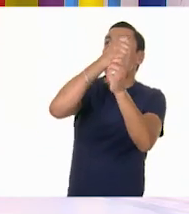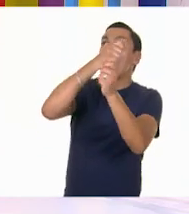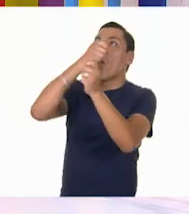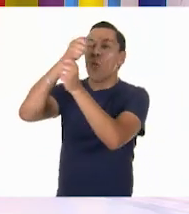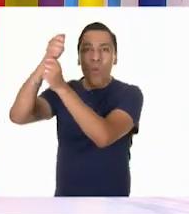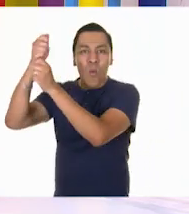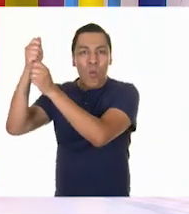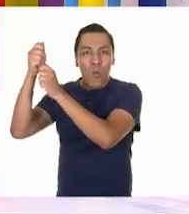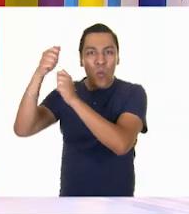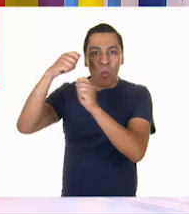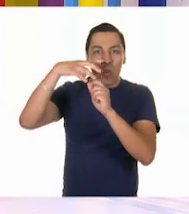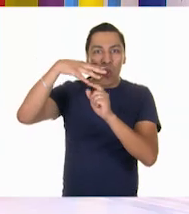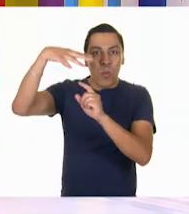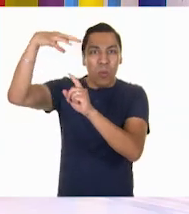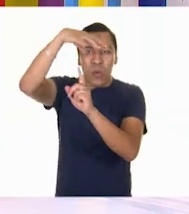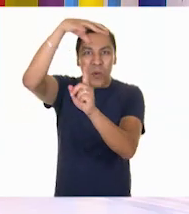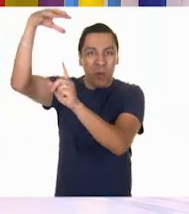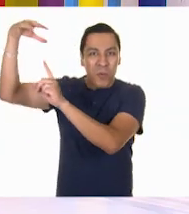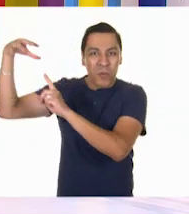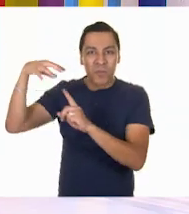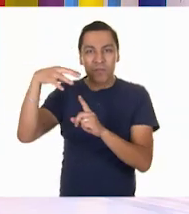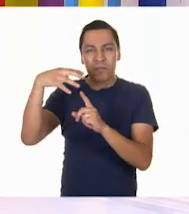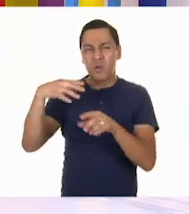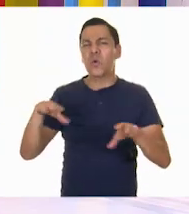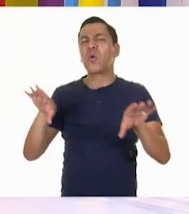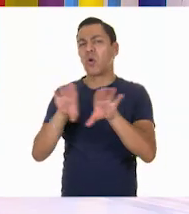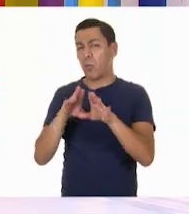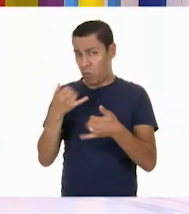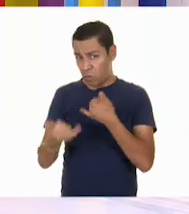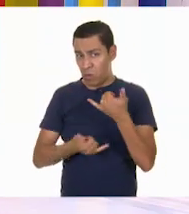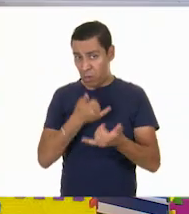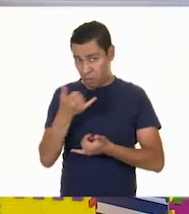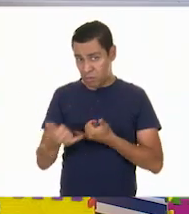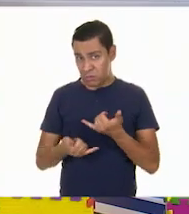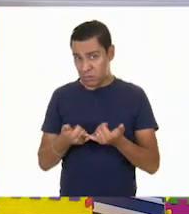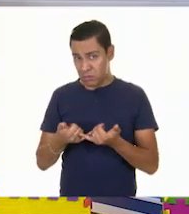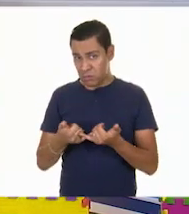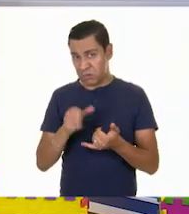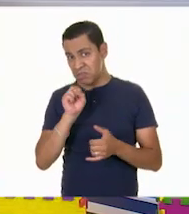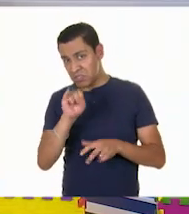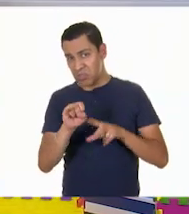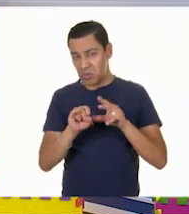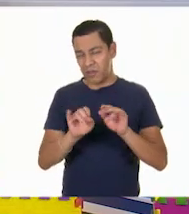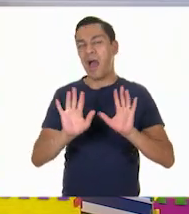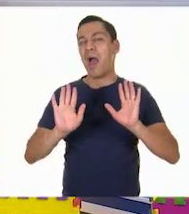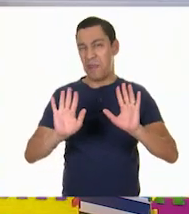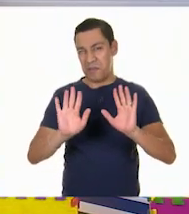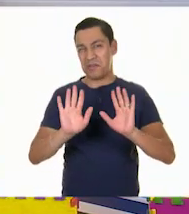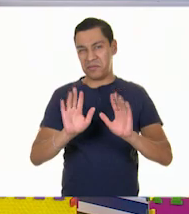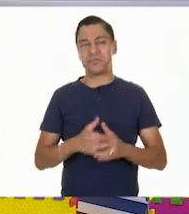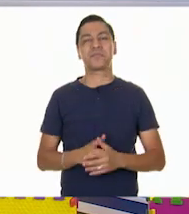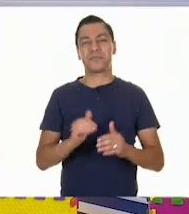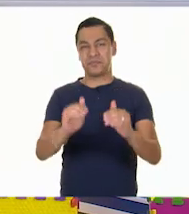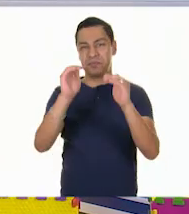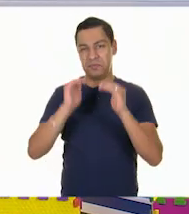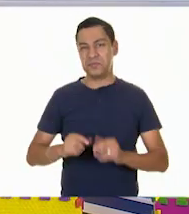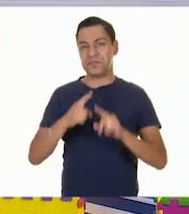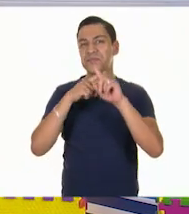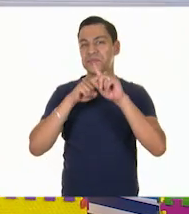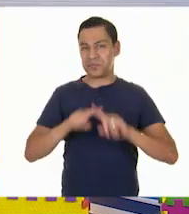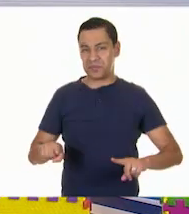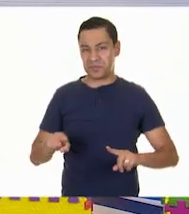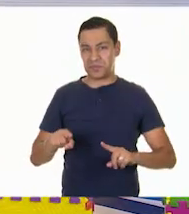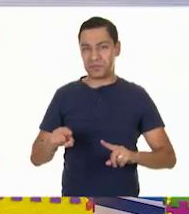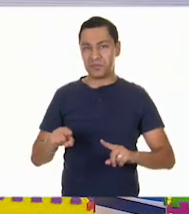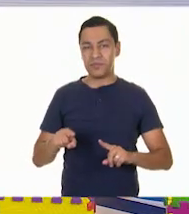yo no puedo jugar con el papalote, ¿o sí? Claro que sí. Vamos a seguir viendo cuál es la diferencia, Pepe. Con el papalote nos